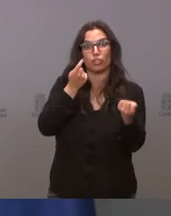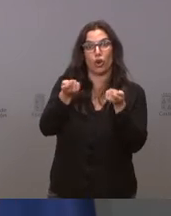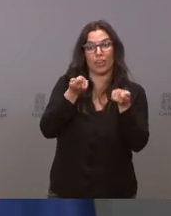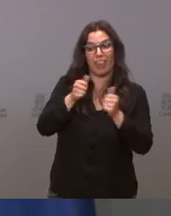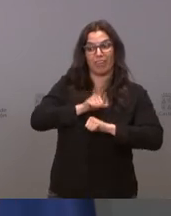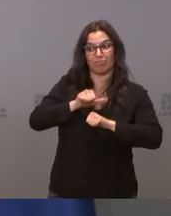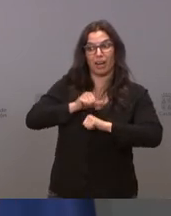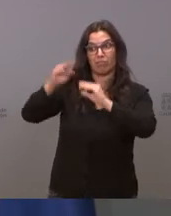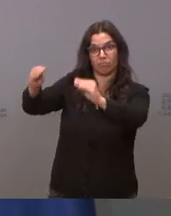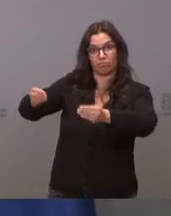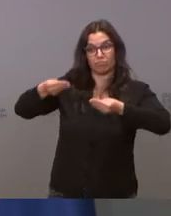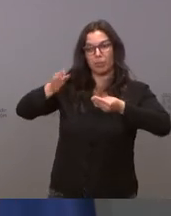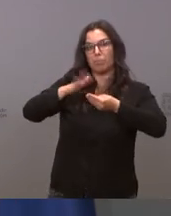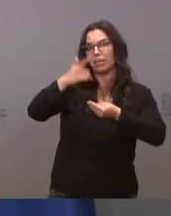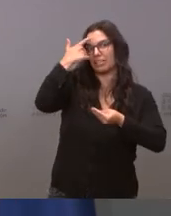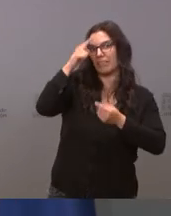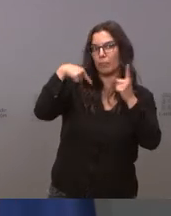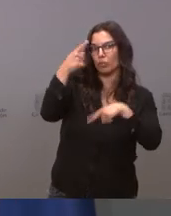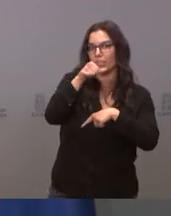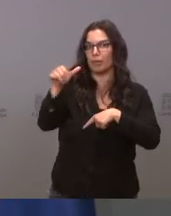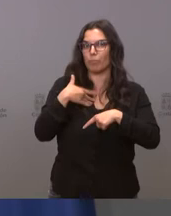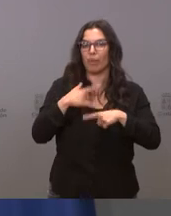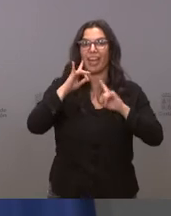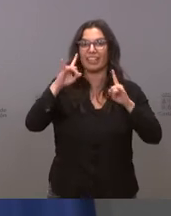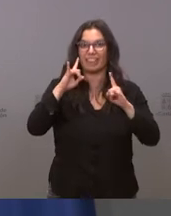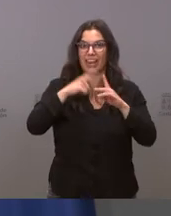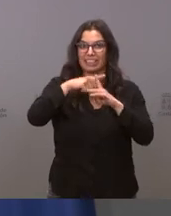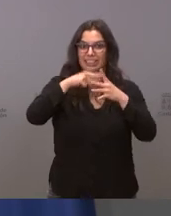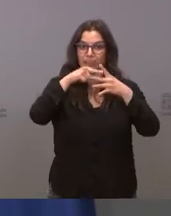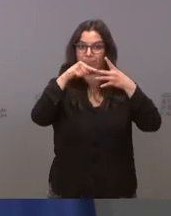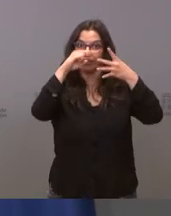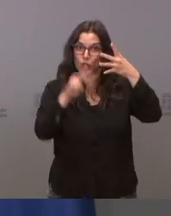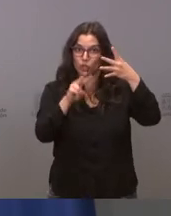veamos si podemos bajar el nivel de alarma que nosotros esperamos que sea